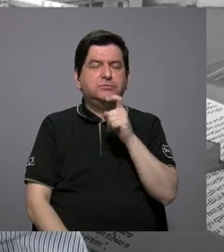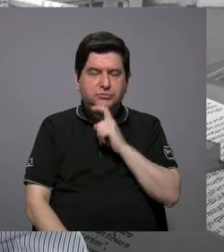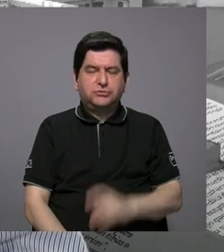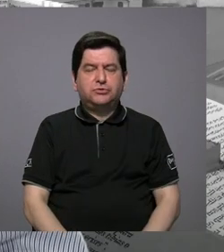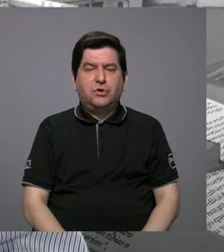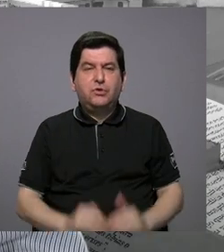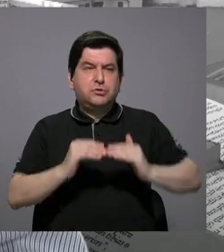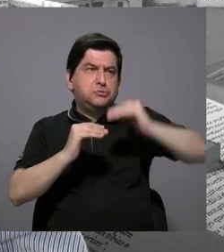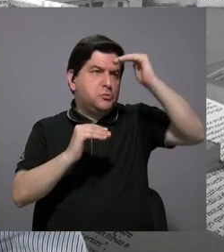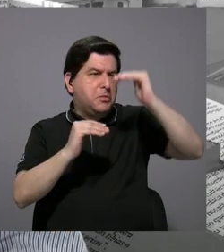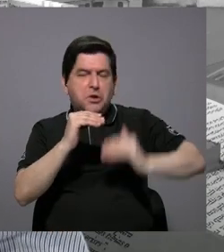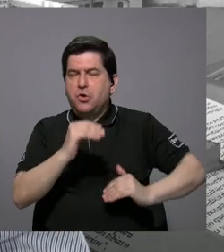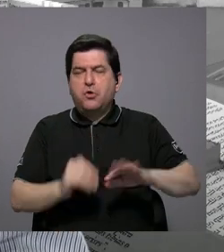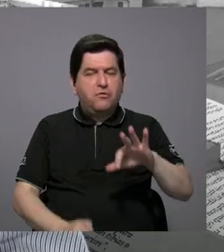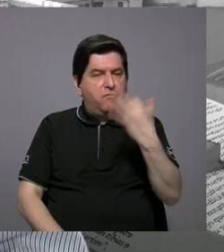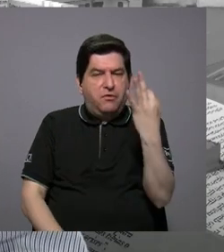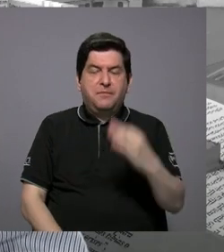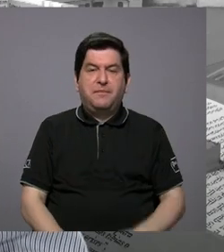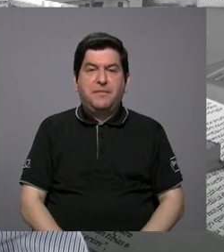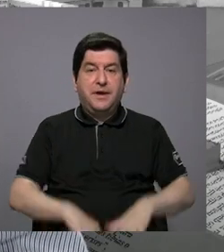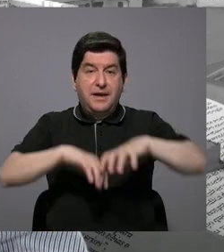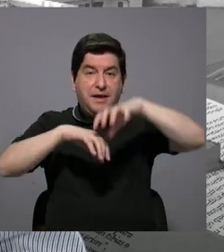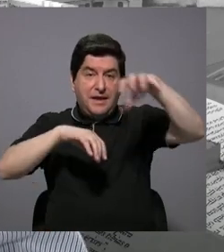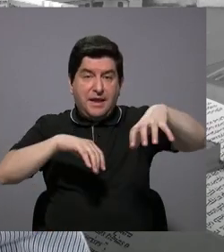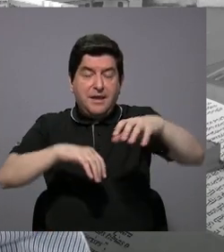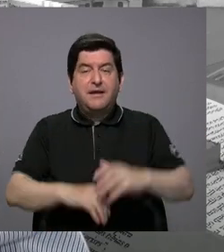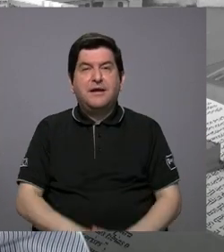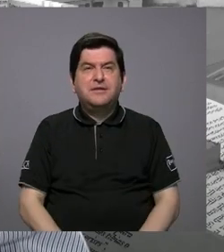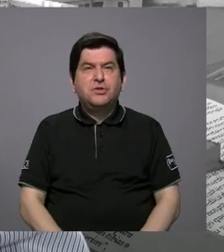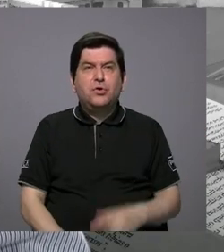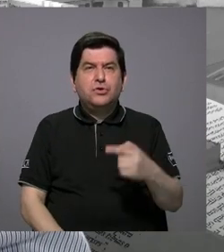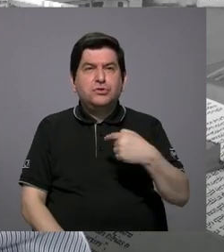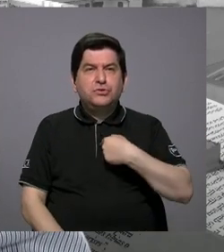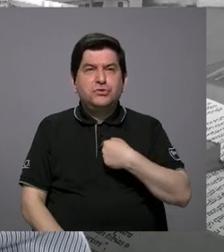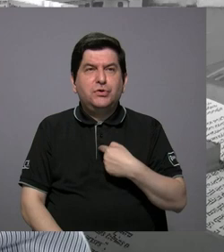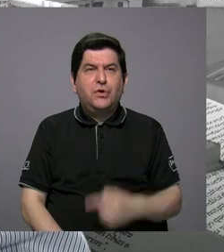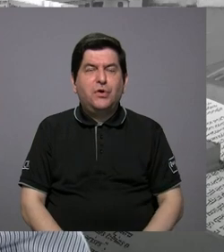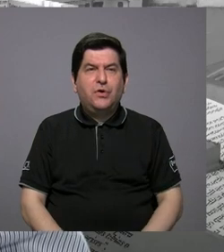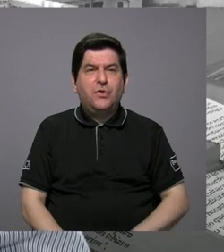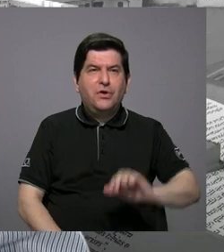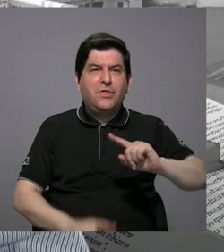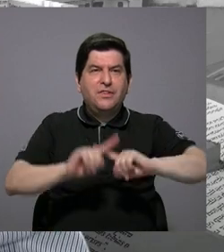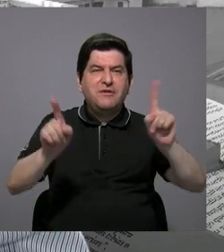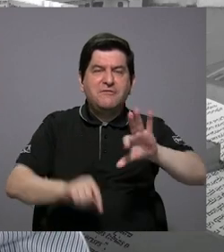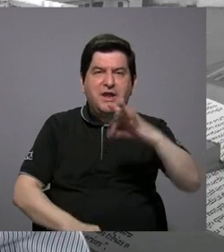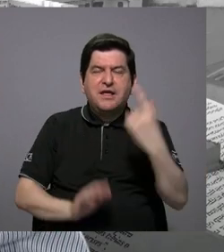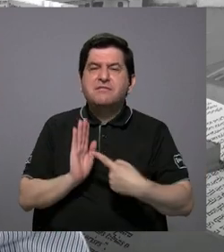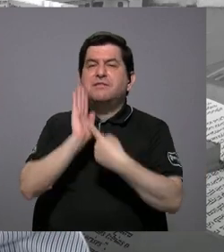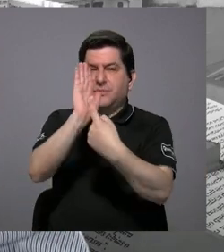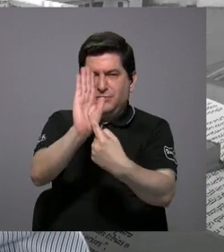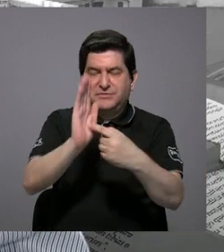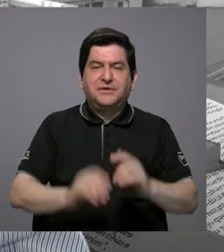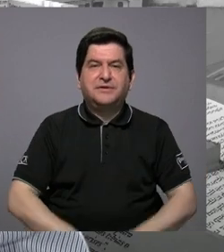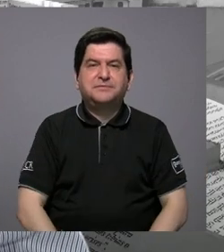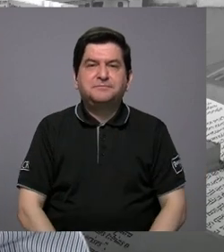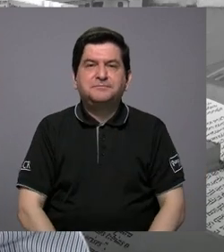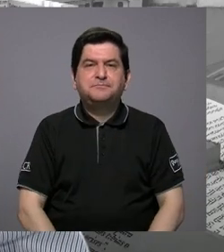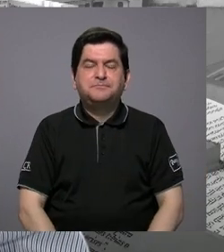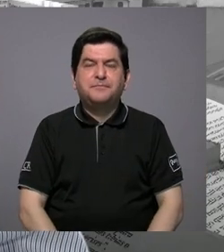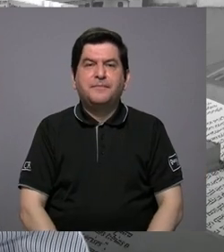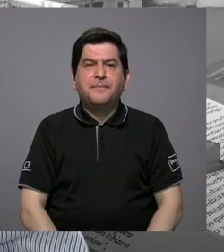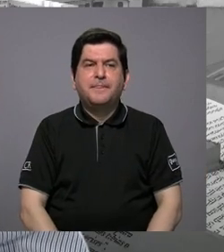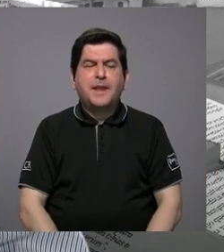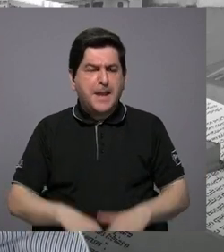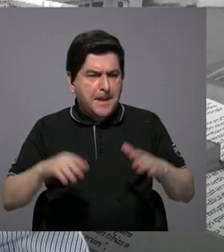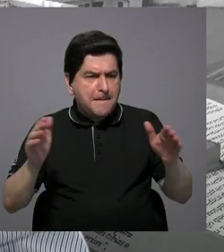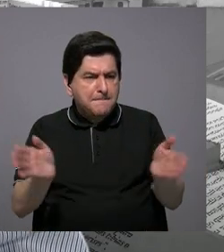grado mayor o menor. En los cantones más bien quisiera ponerlo de otra manera. Ok. En realidad, ¿qué